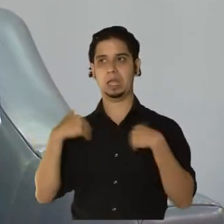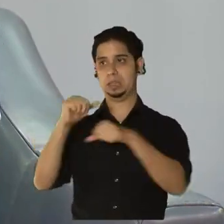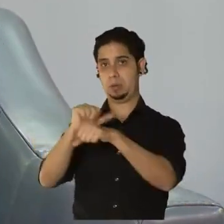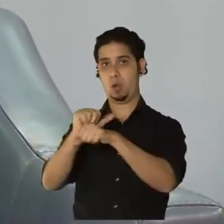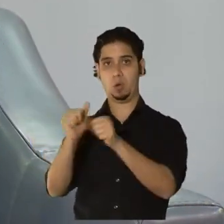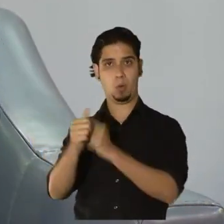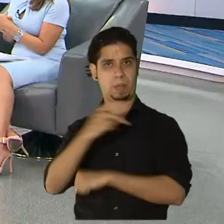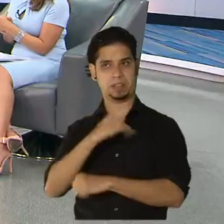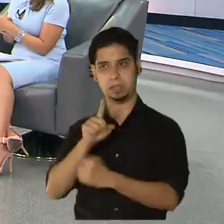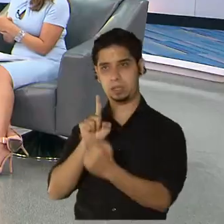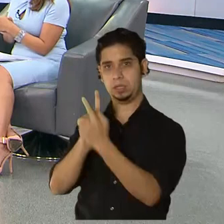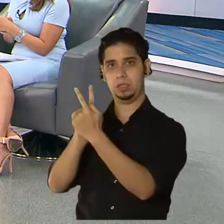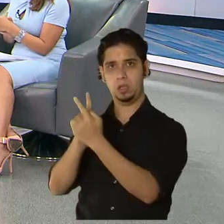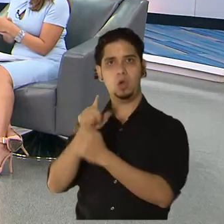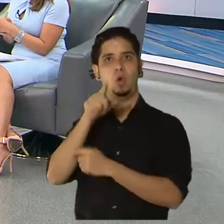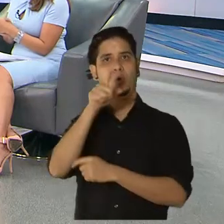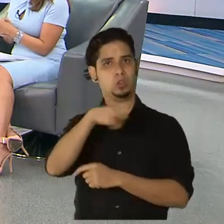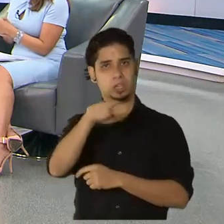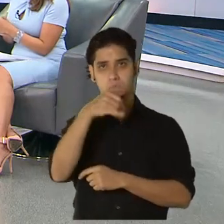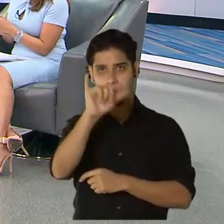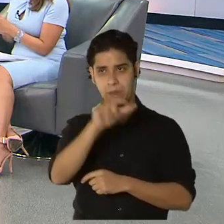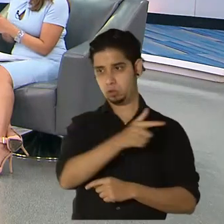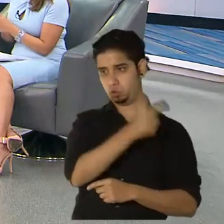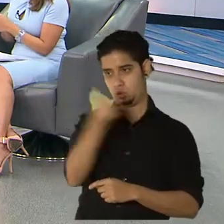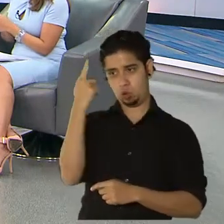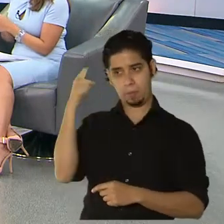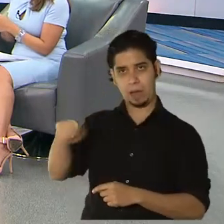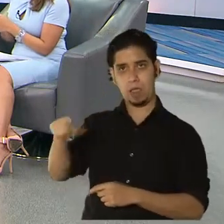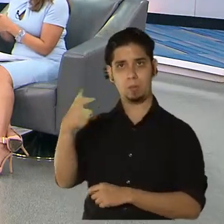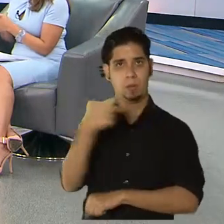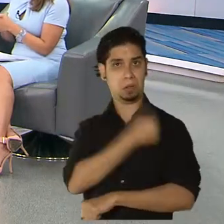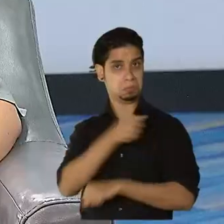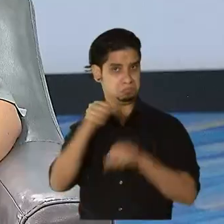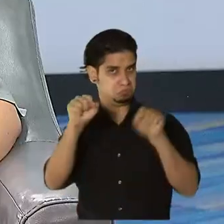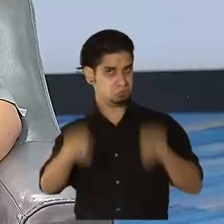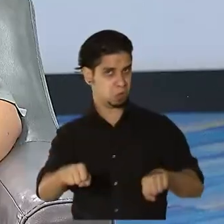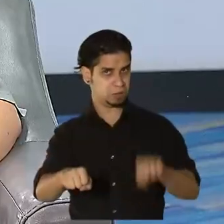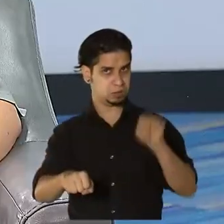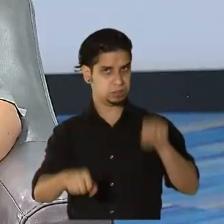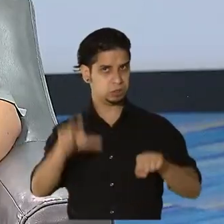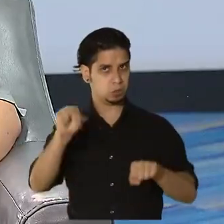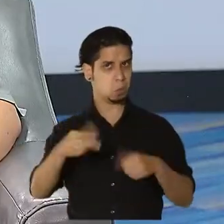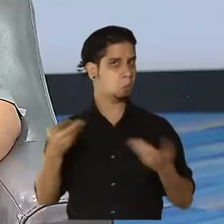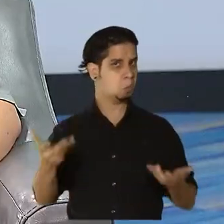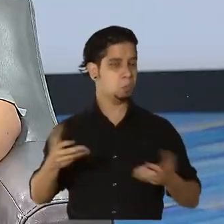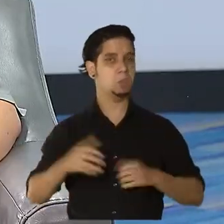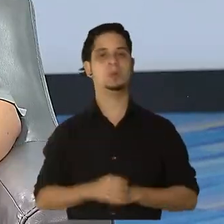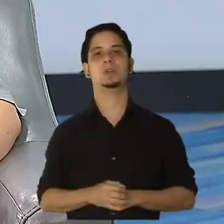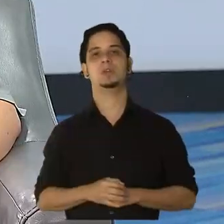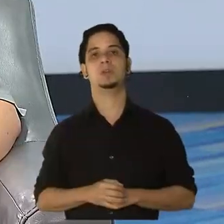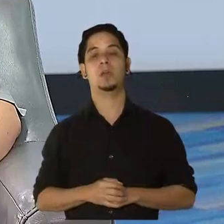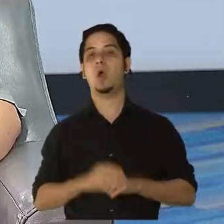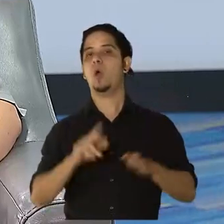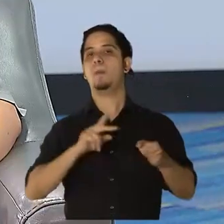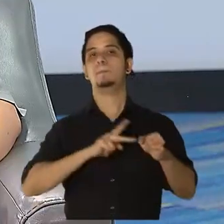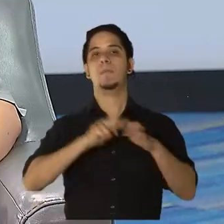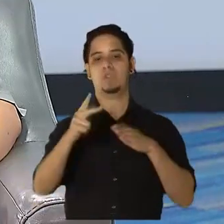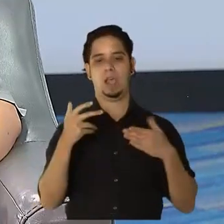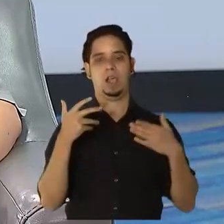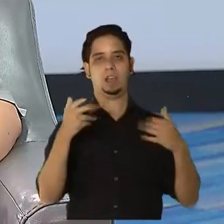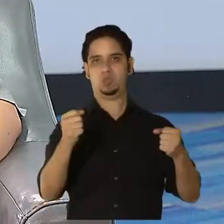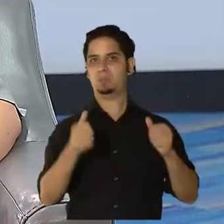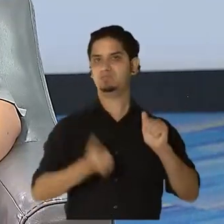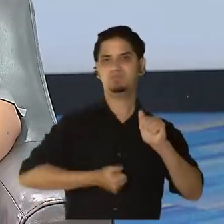pacientes, ¿todavía ustedes están dando turnos? Bueno, como te dije, esa fase que era de los profesionales de la salud, básicamente está